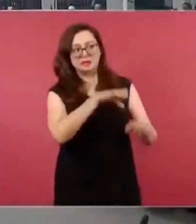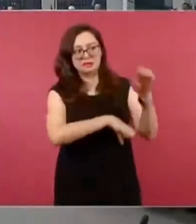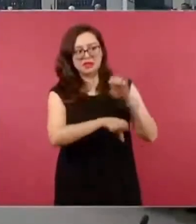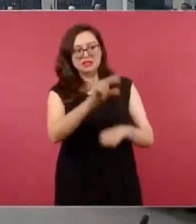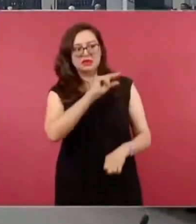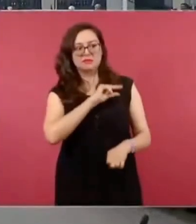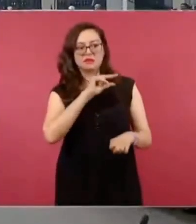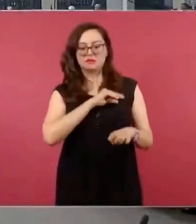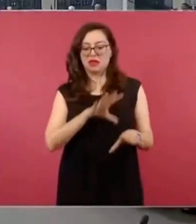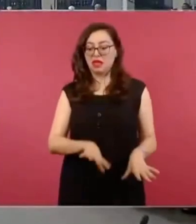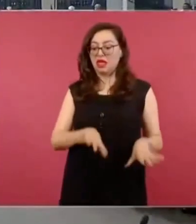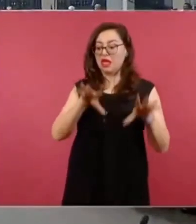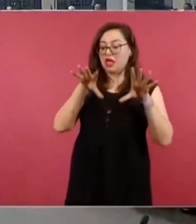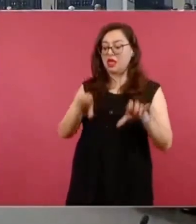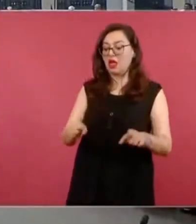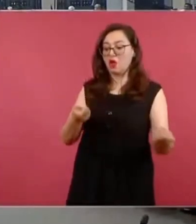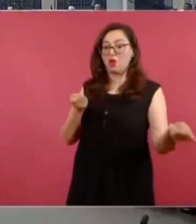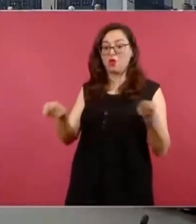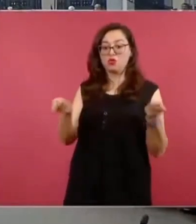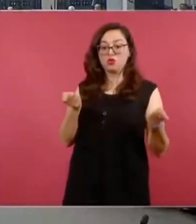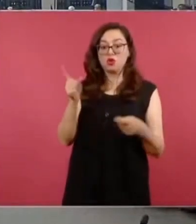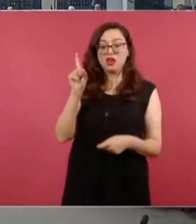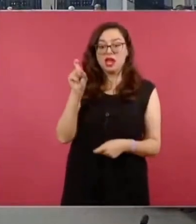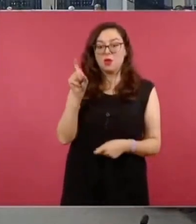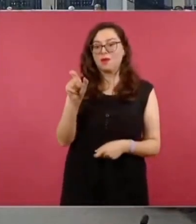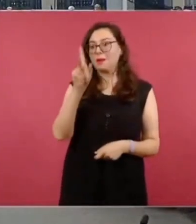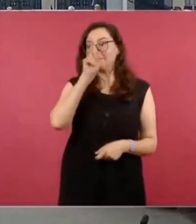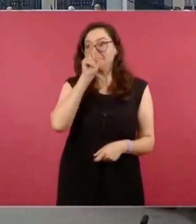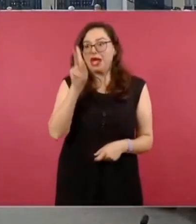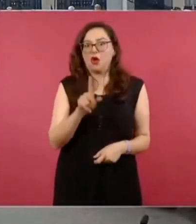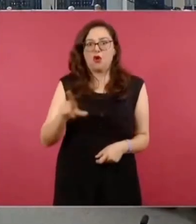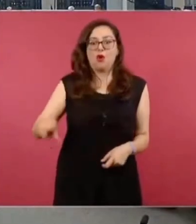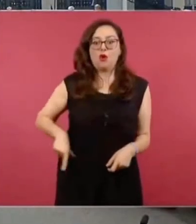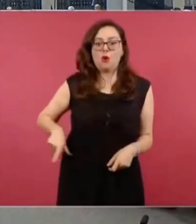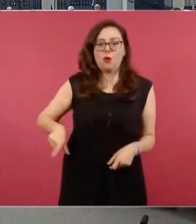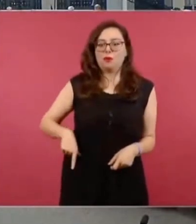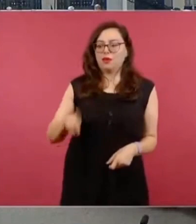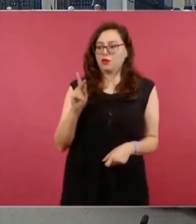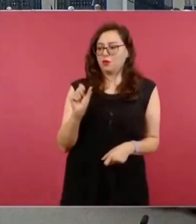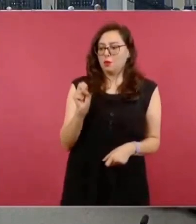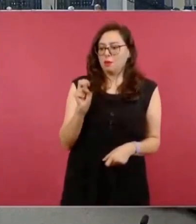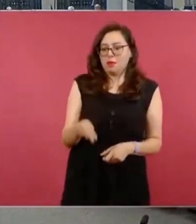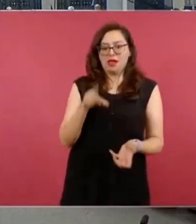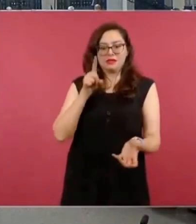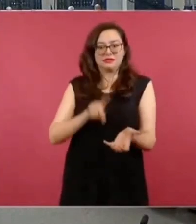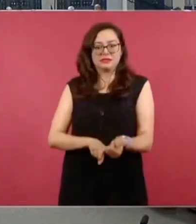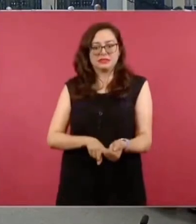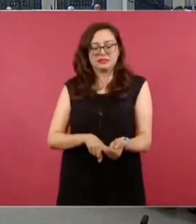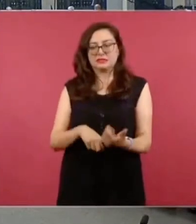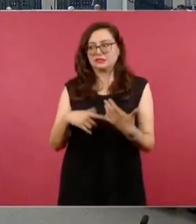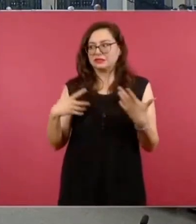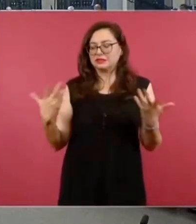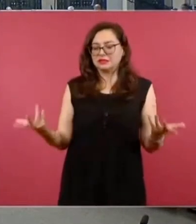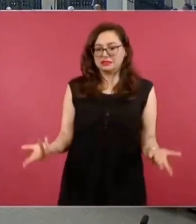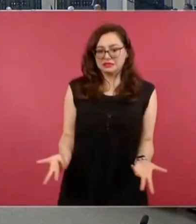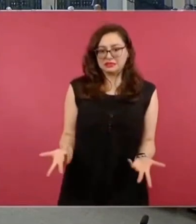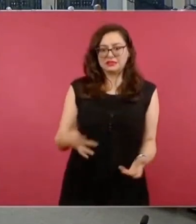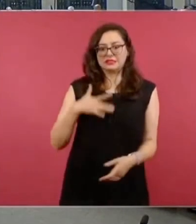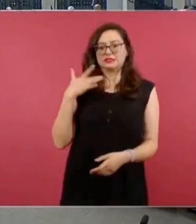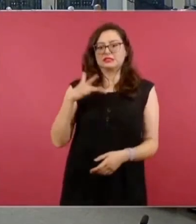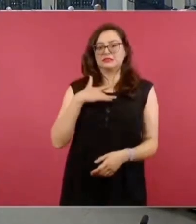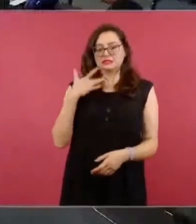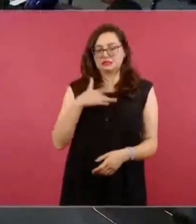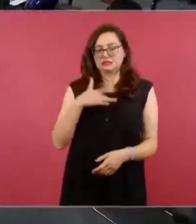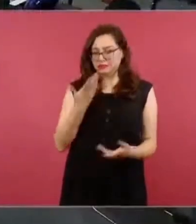trata de gobiernos panistas. En esa lógica hay dos datos que sería muy importante valorar. El primero de ellos